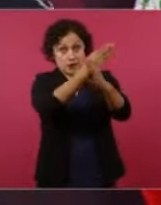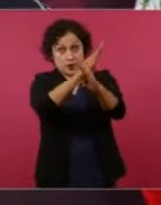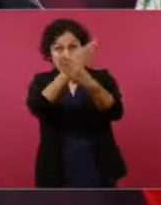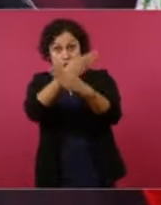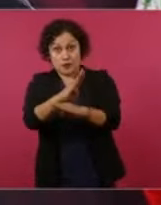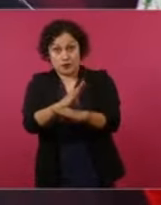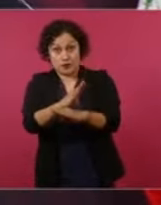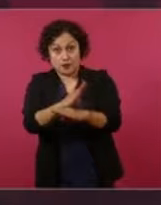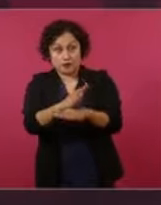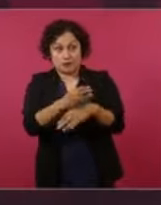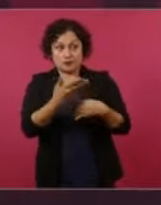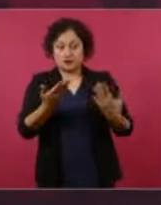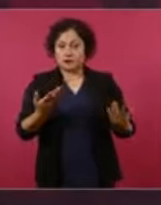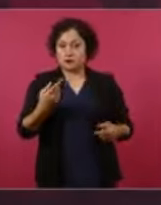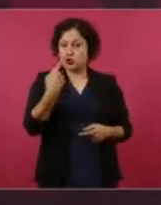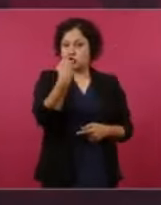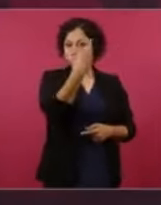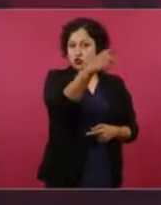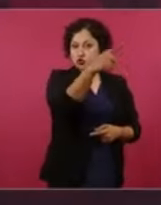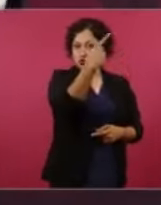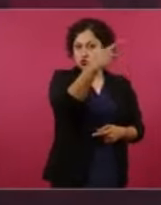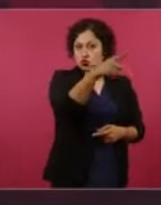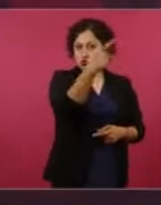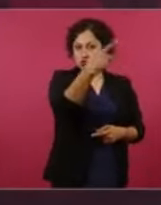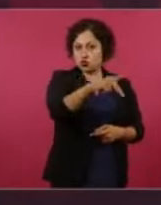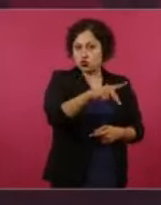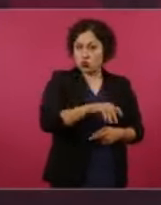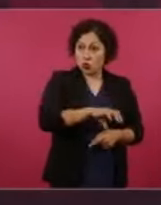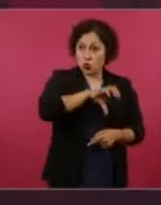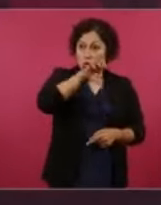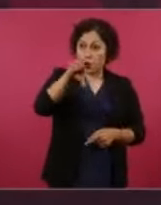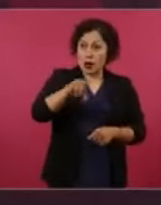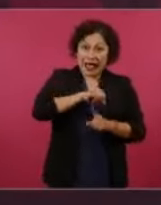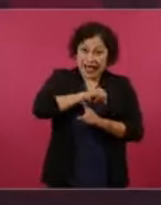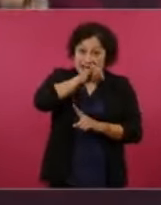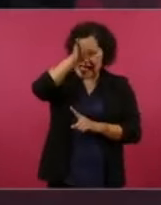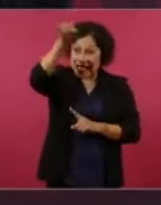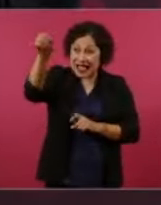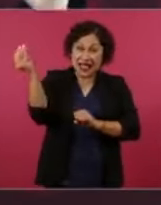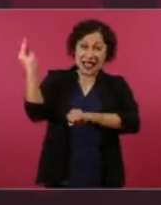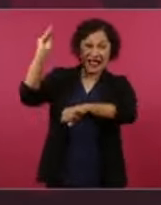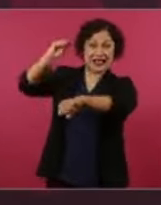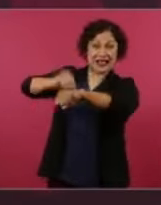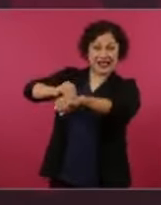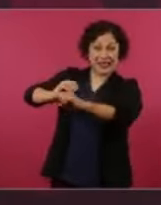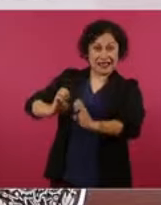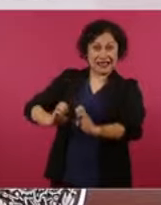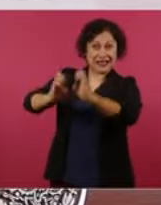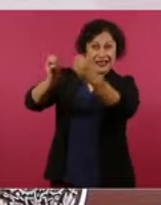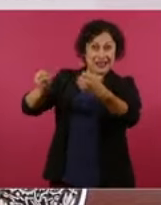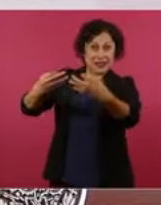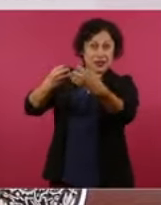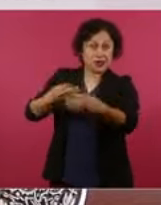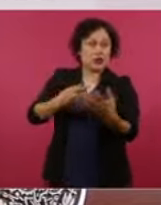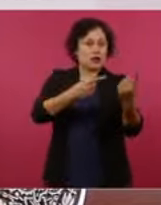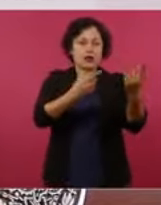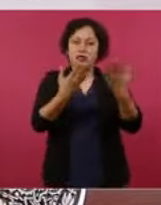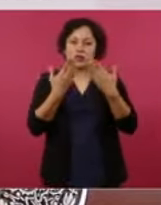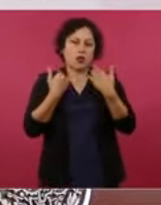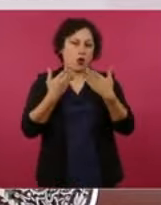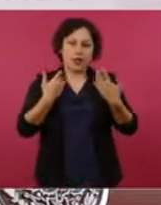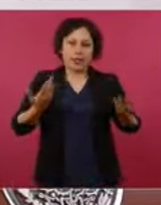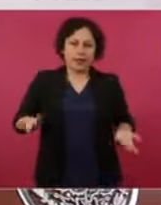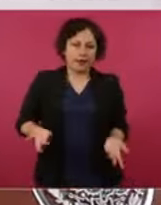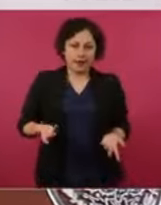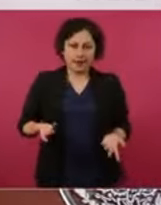en los pueblos, en los lugares apartados. A ver si